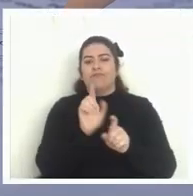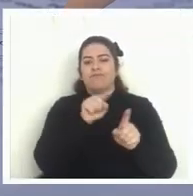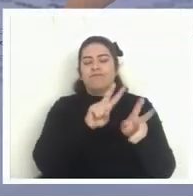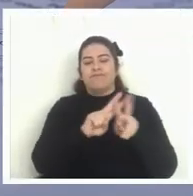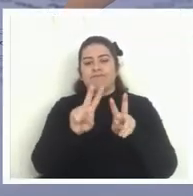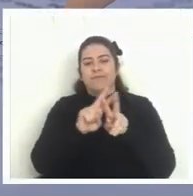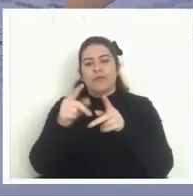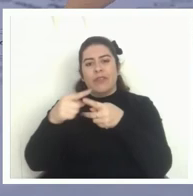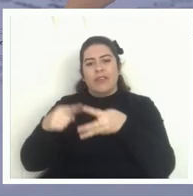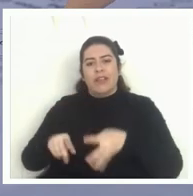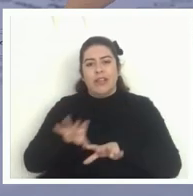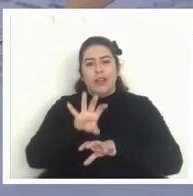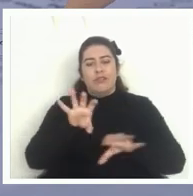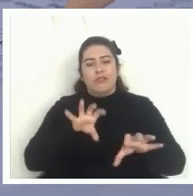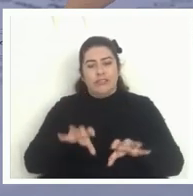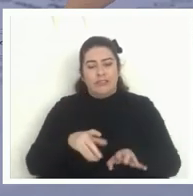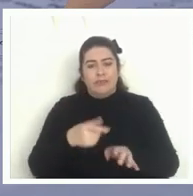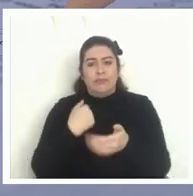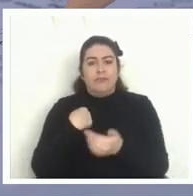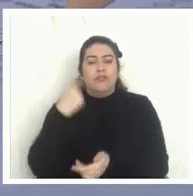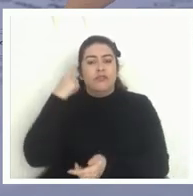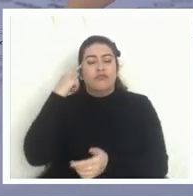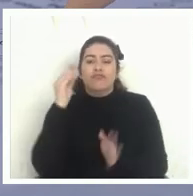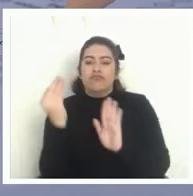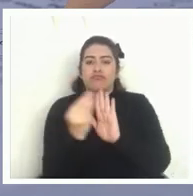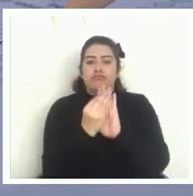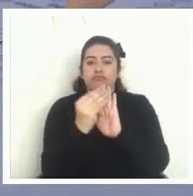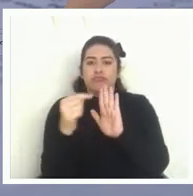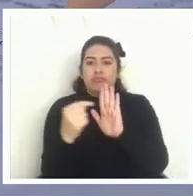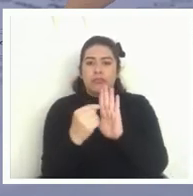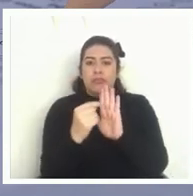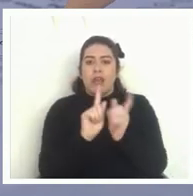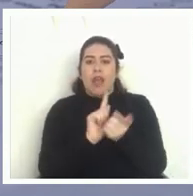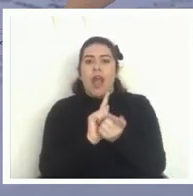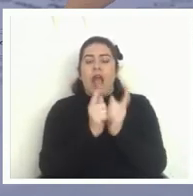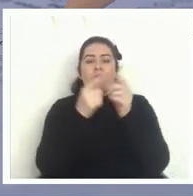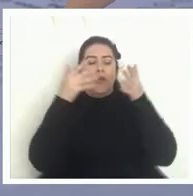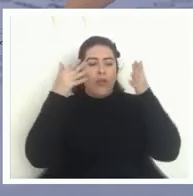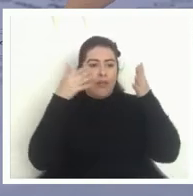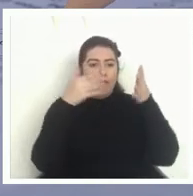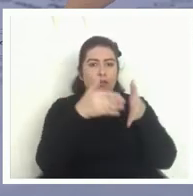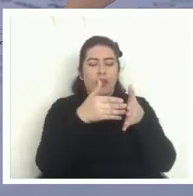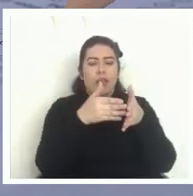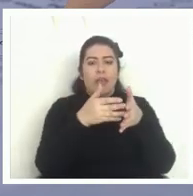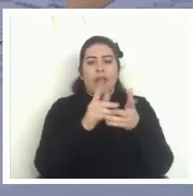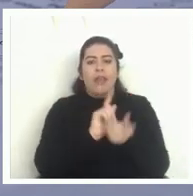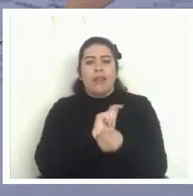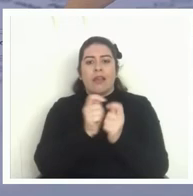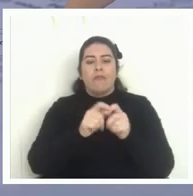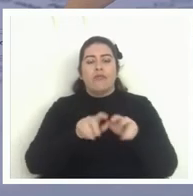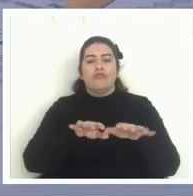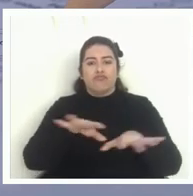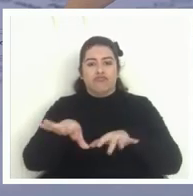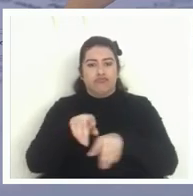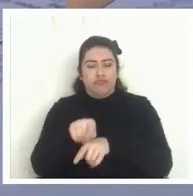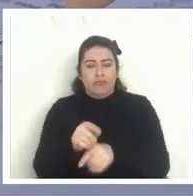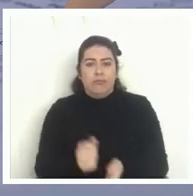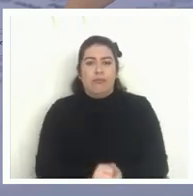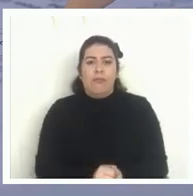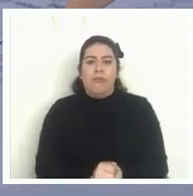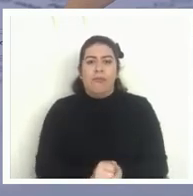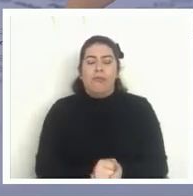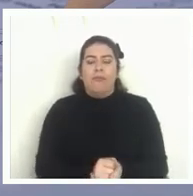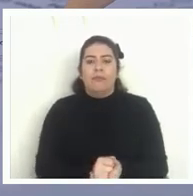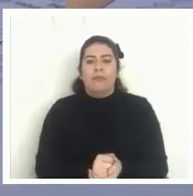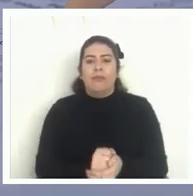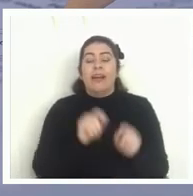que yo quise definir aquí cambios de enfoque y cambios operativos y aquí van a ver que esto hace bastante esto es